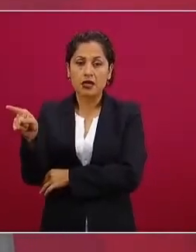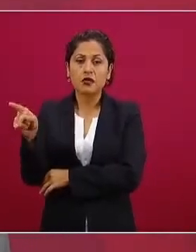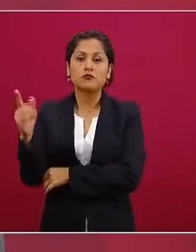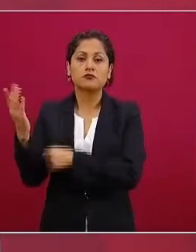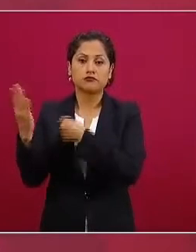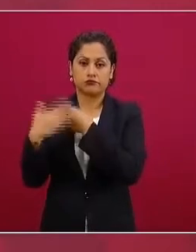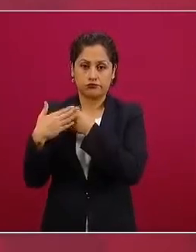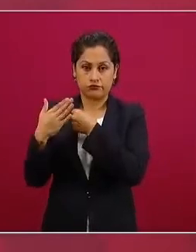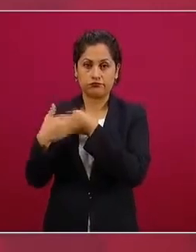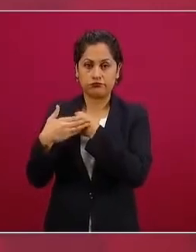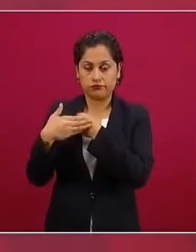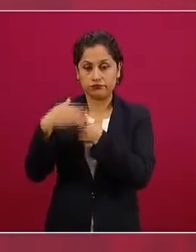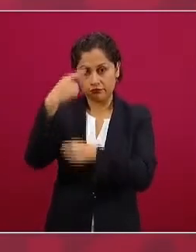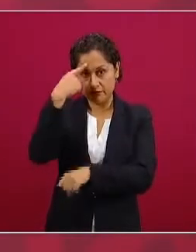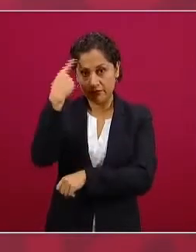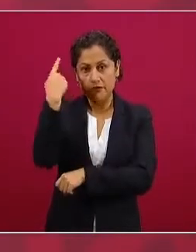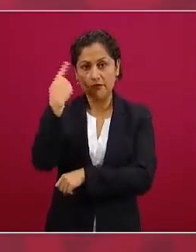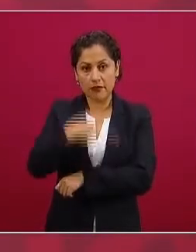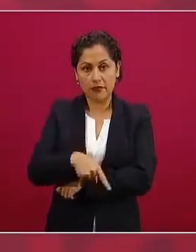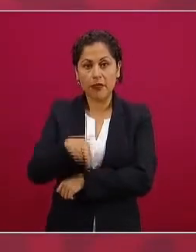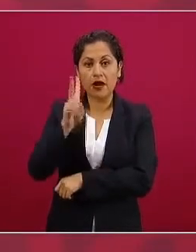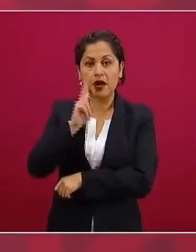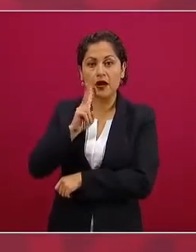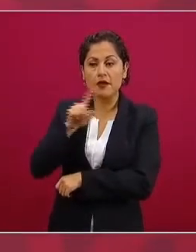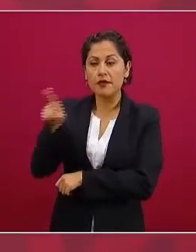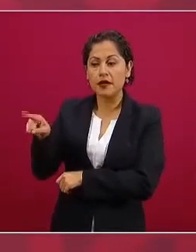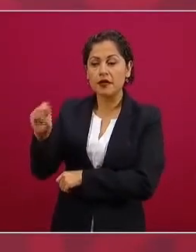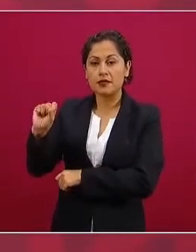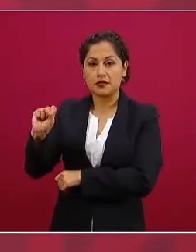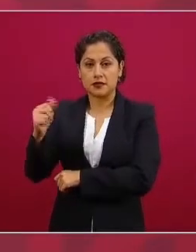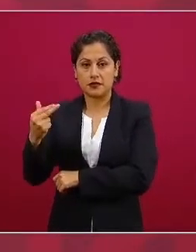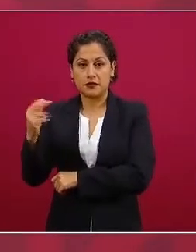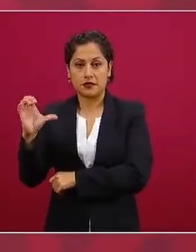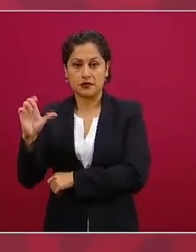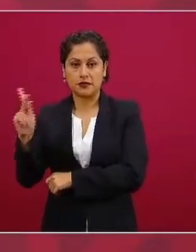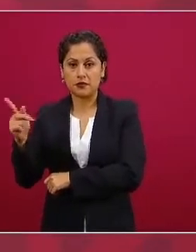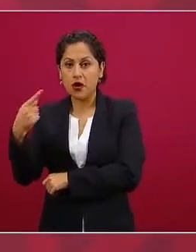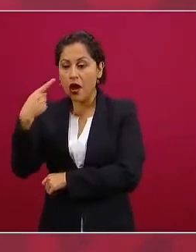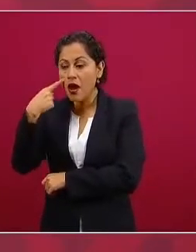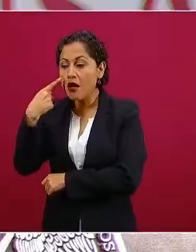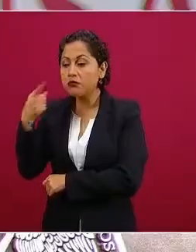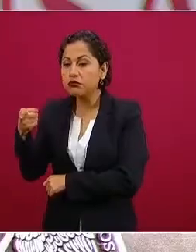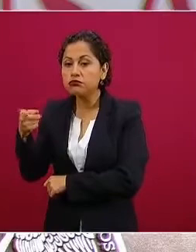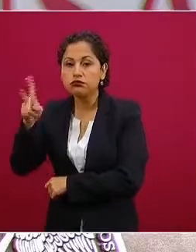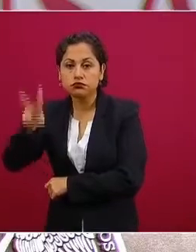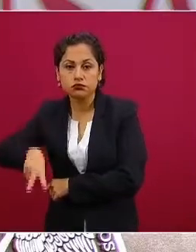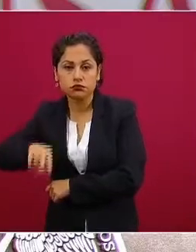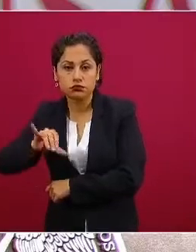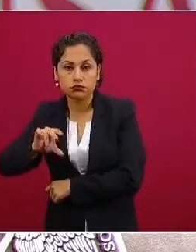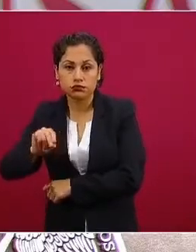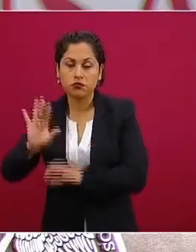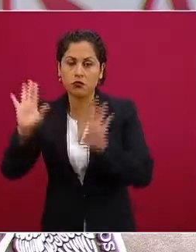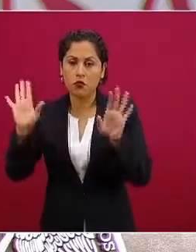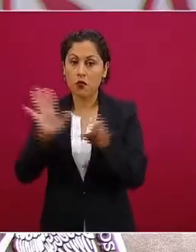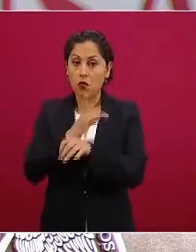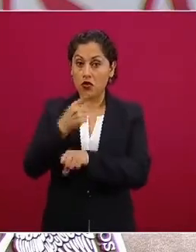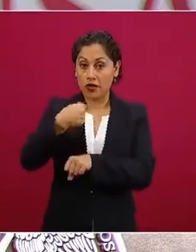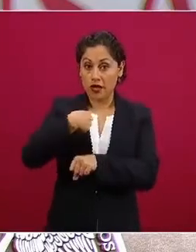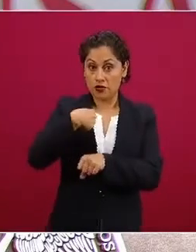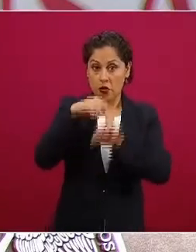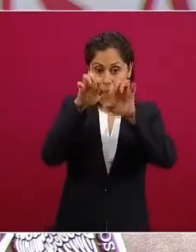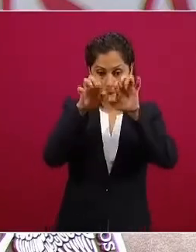Hacienda porque lo hice por escrito acabamos de tener una reunión